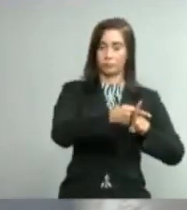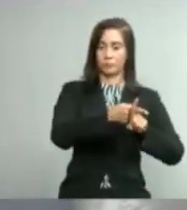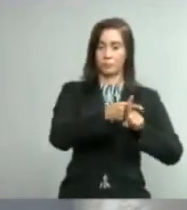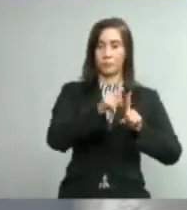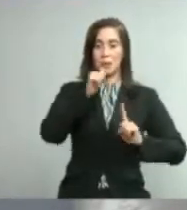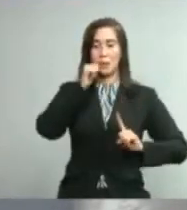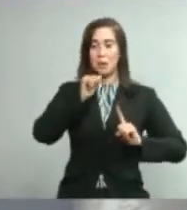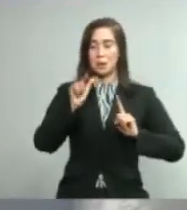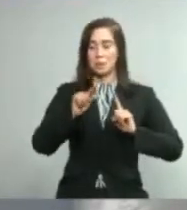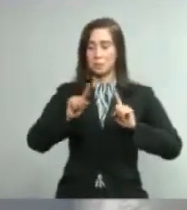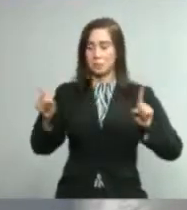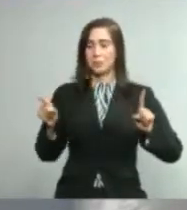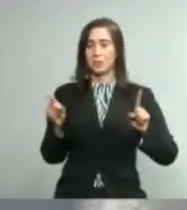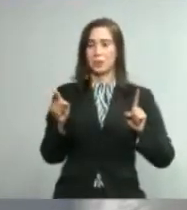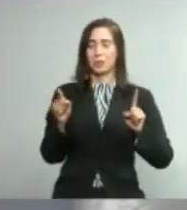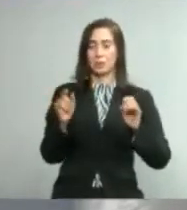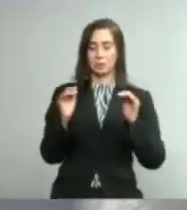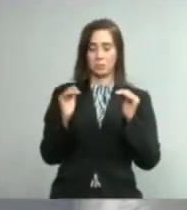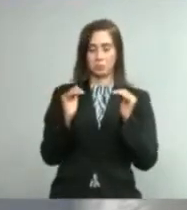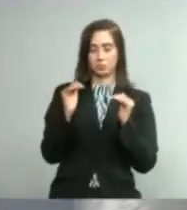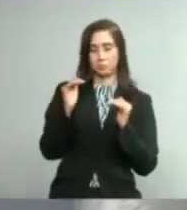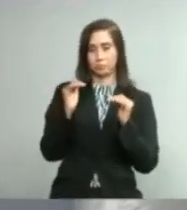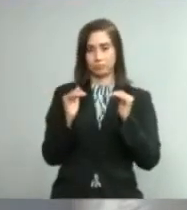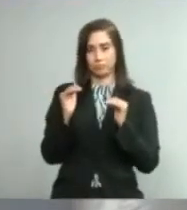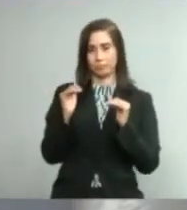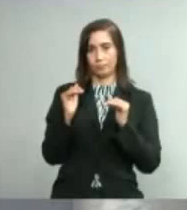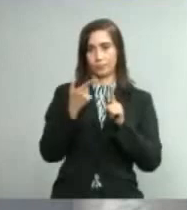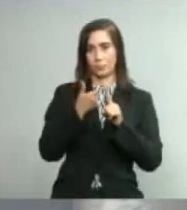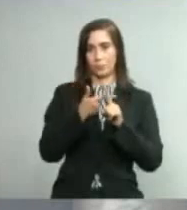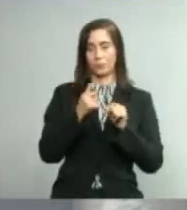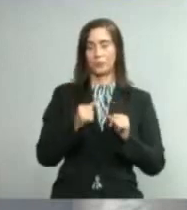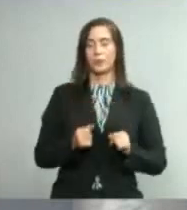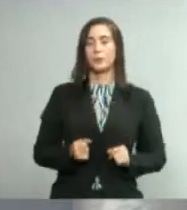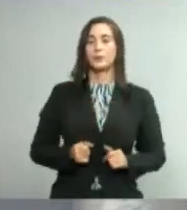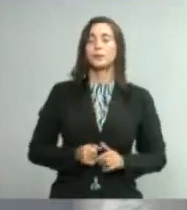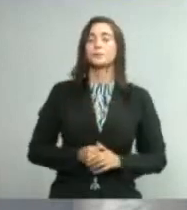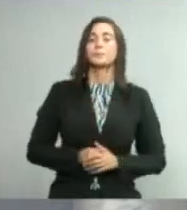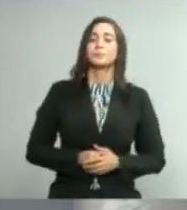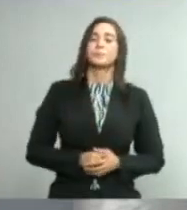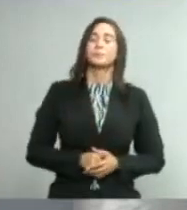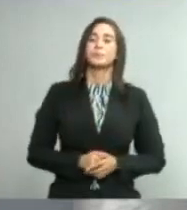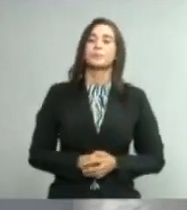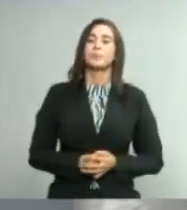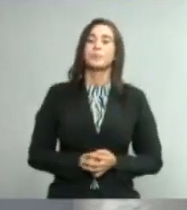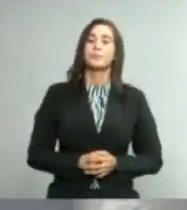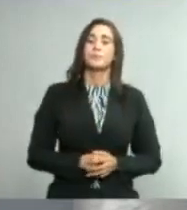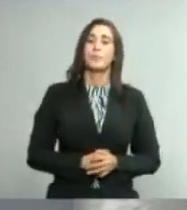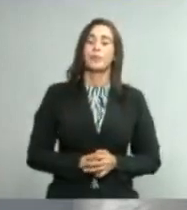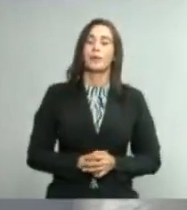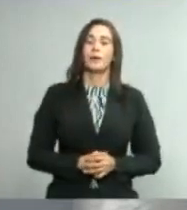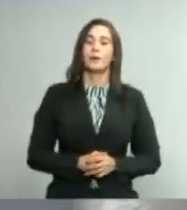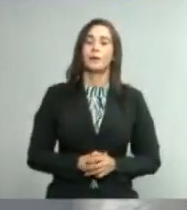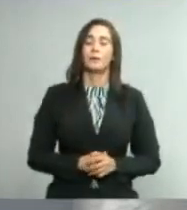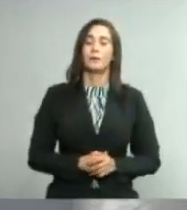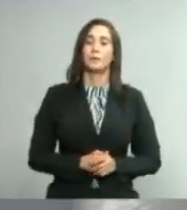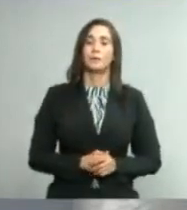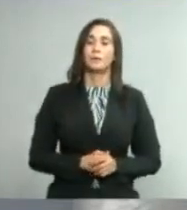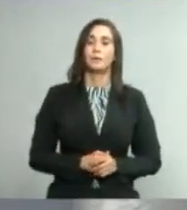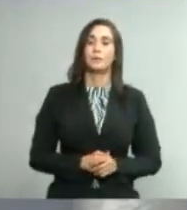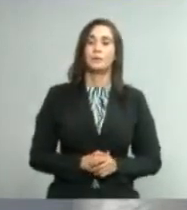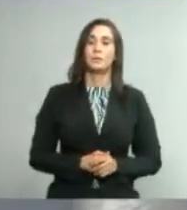no tan sustancial en estos casos, aunque si vamos a mirar la